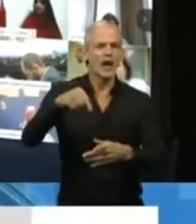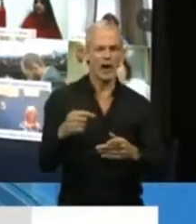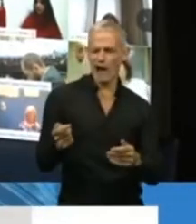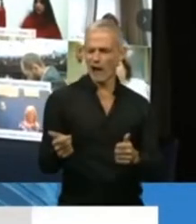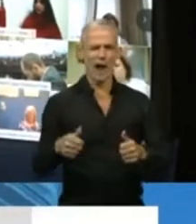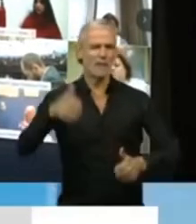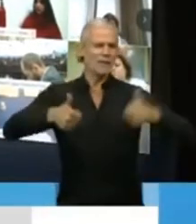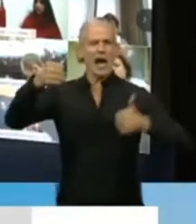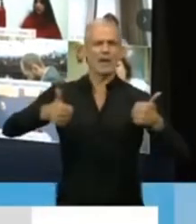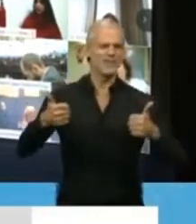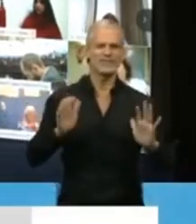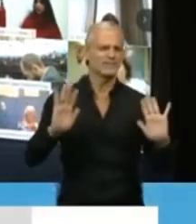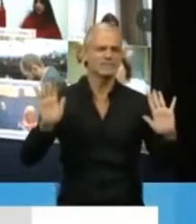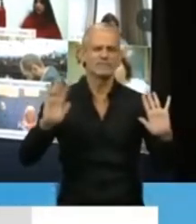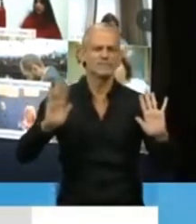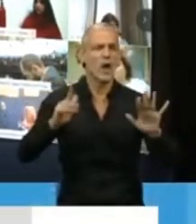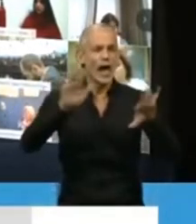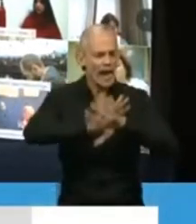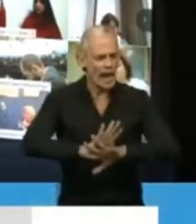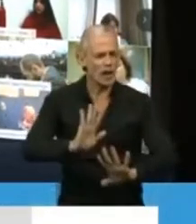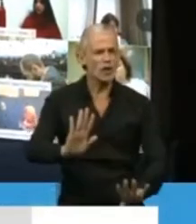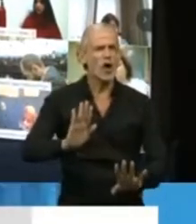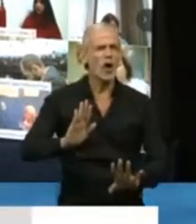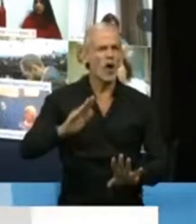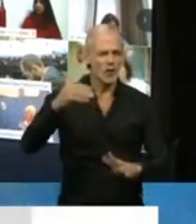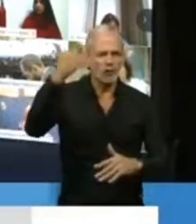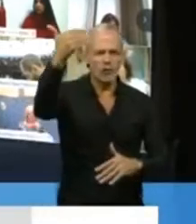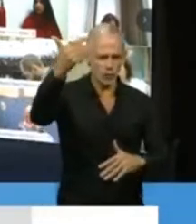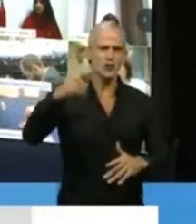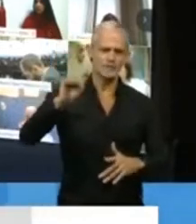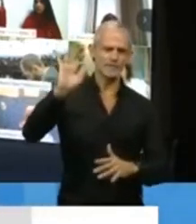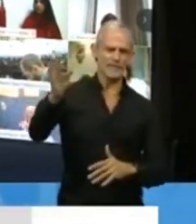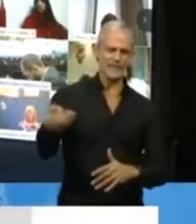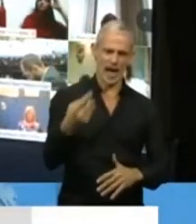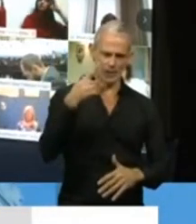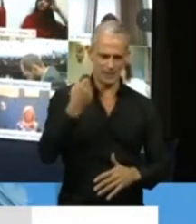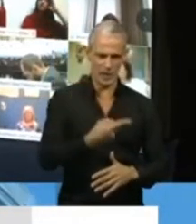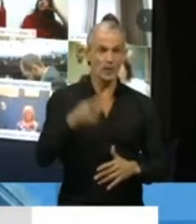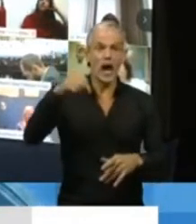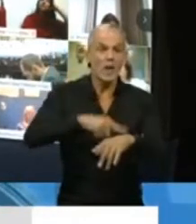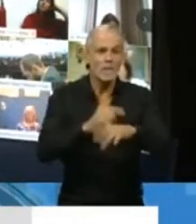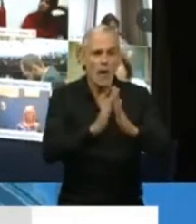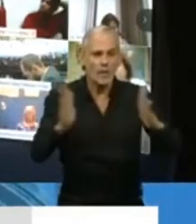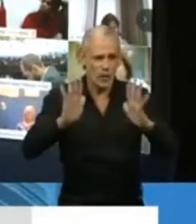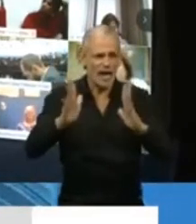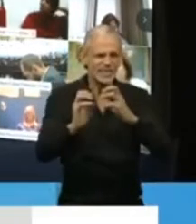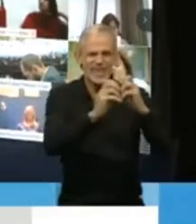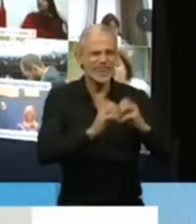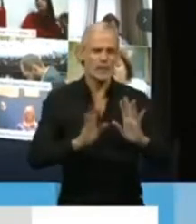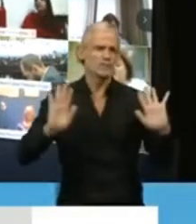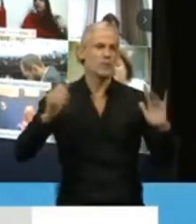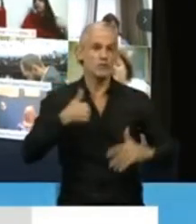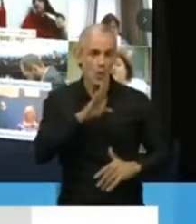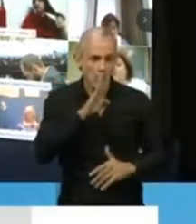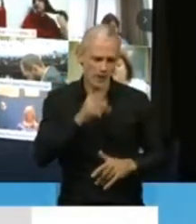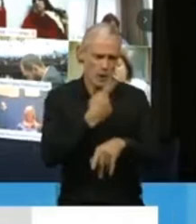política es un error que será juzgado por la posteridad. No me parece que sea el momento este del debate, pero no puedo quedarme en